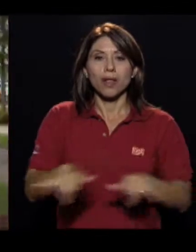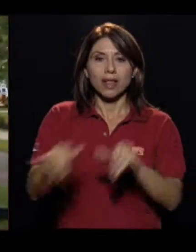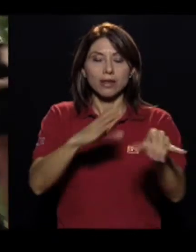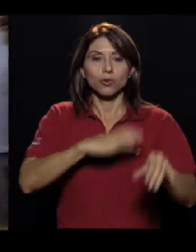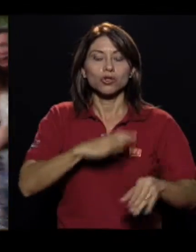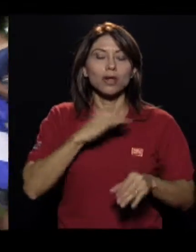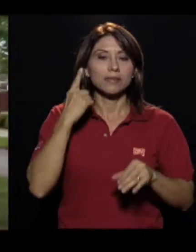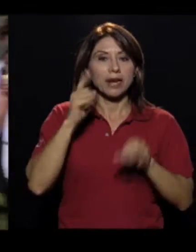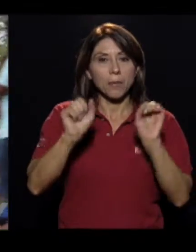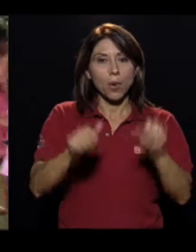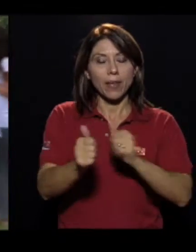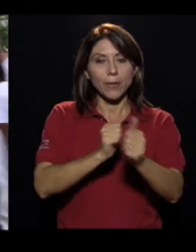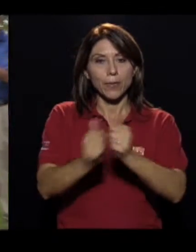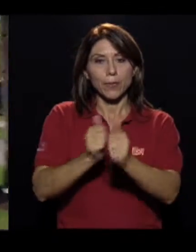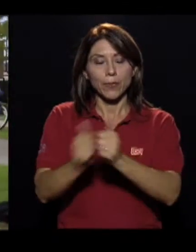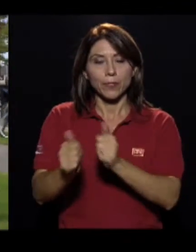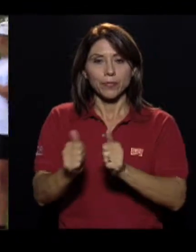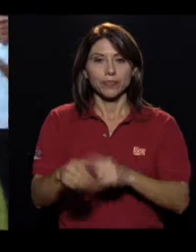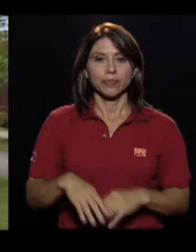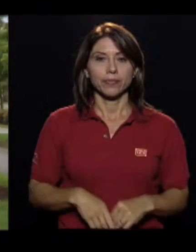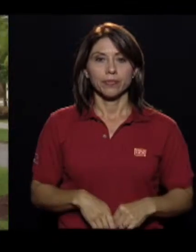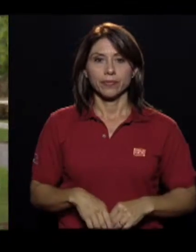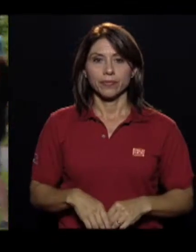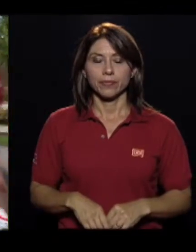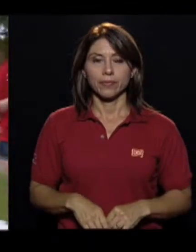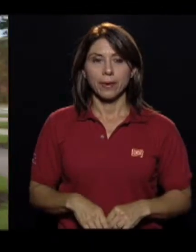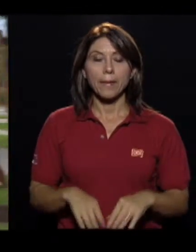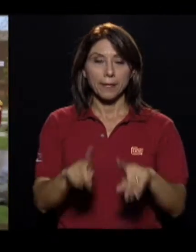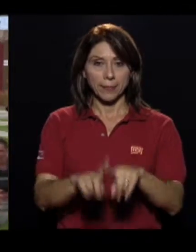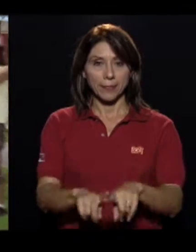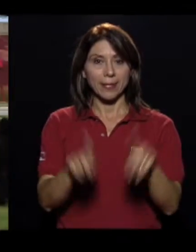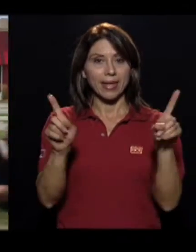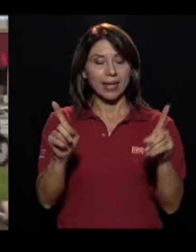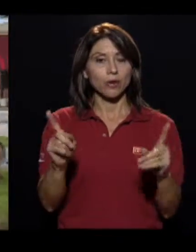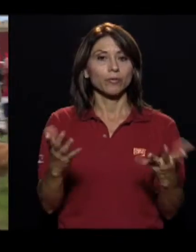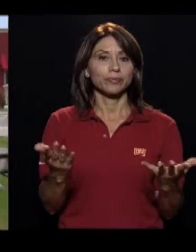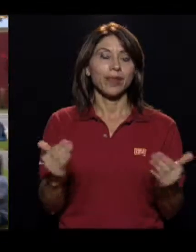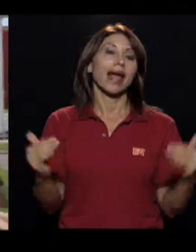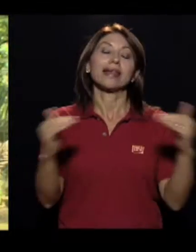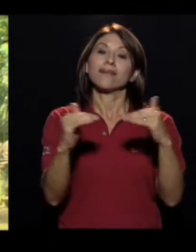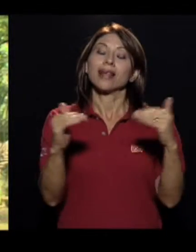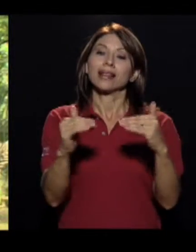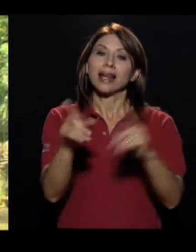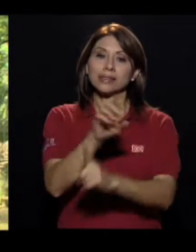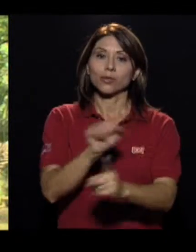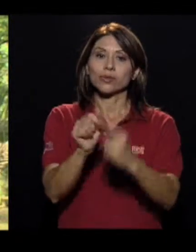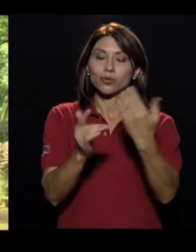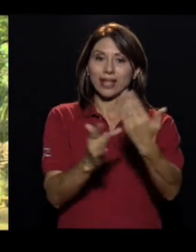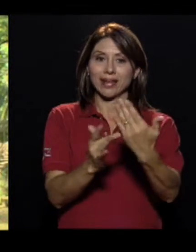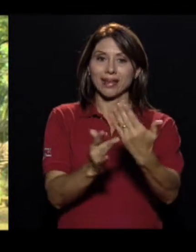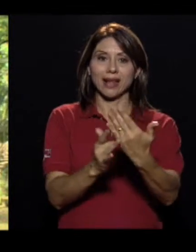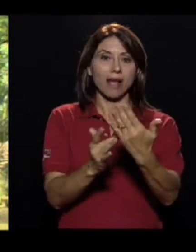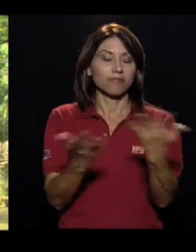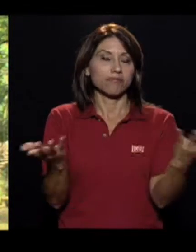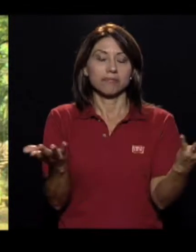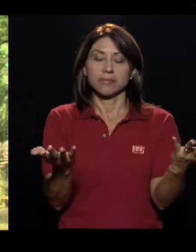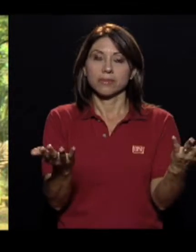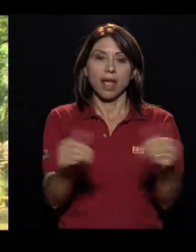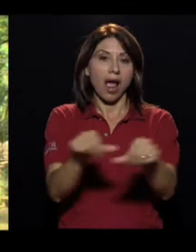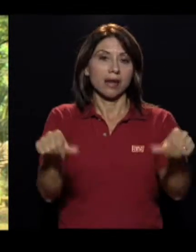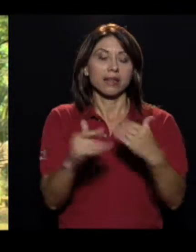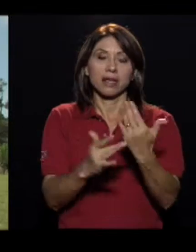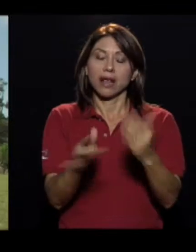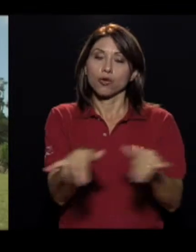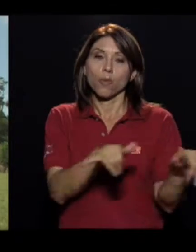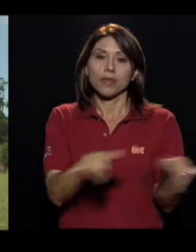pueda practicar la actividad física o el deporte. Pero a nivel del gesto técnico es exactamente lo